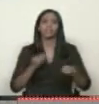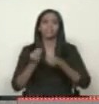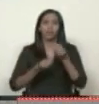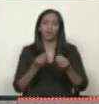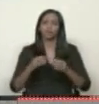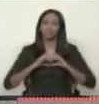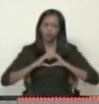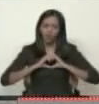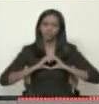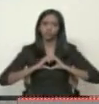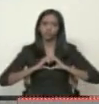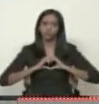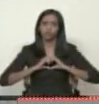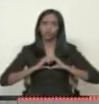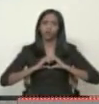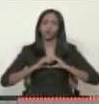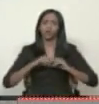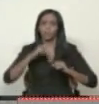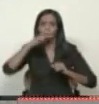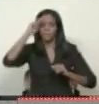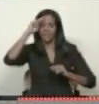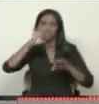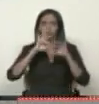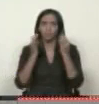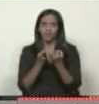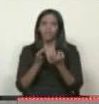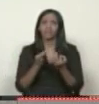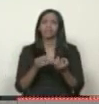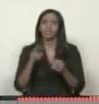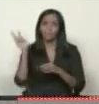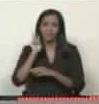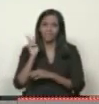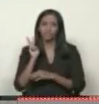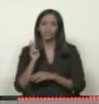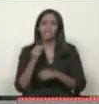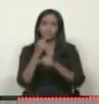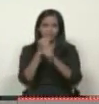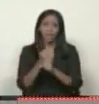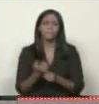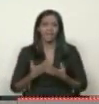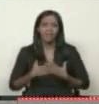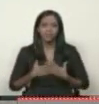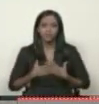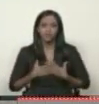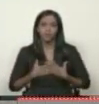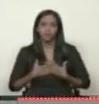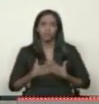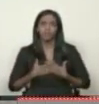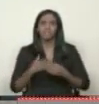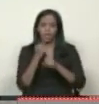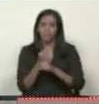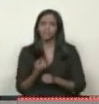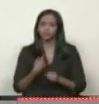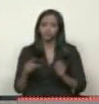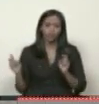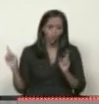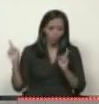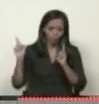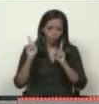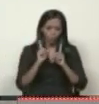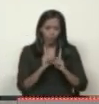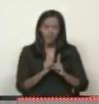corazón, como padre de familia de una niña que está en Venezuela, me está esperando, esperando que yo vuelva. Y